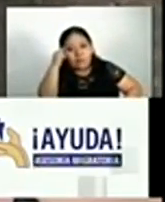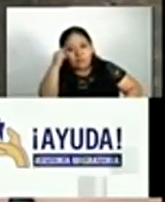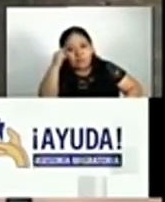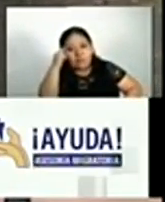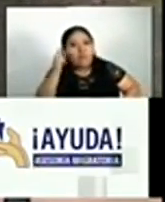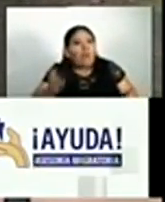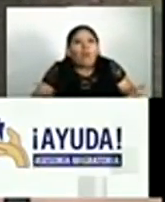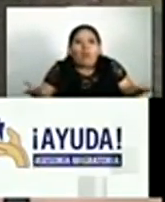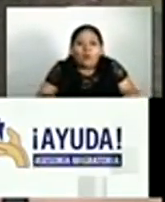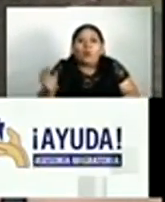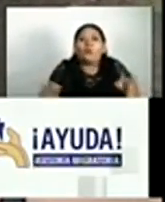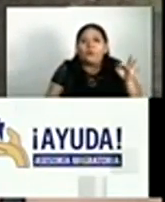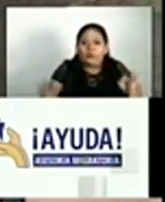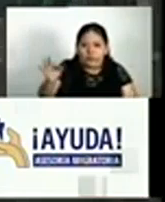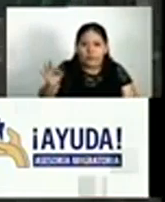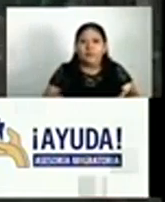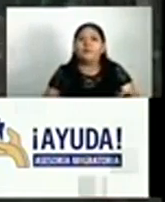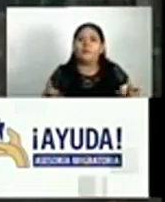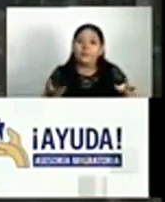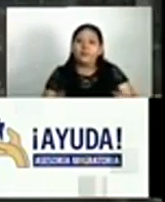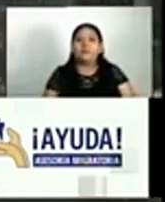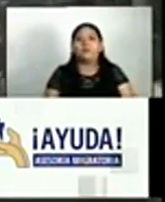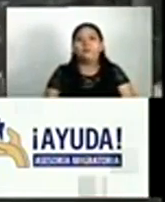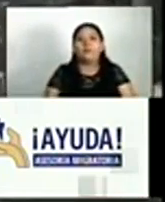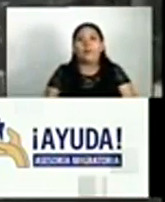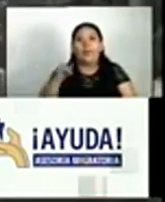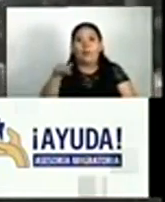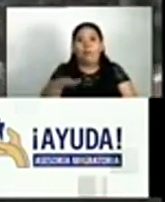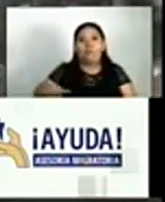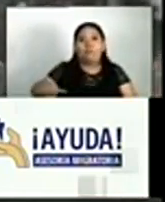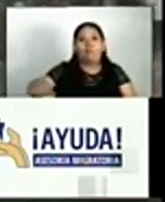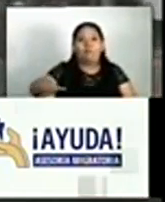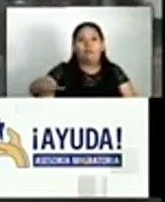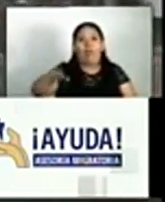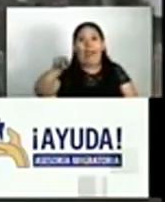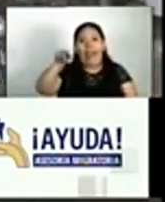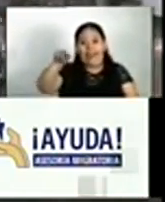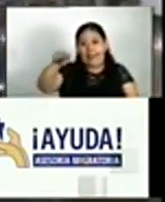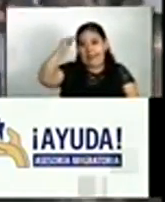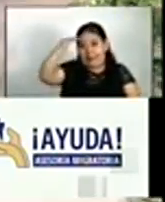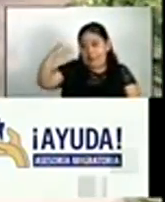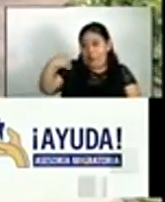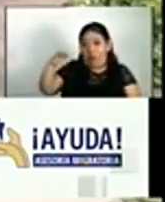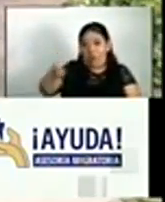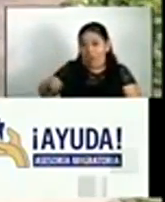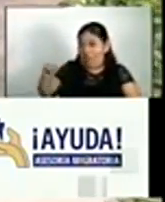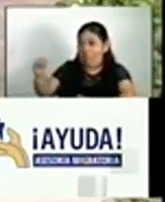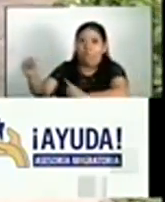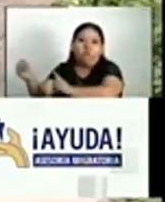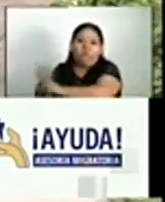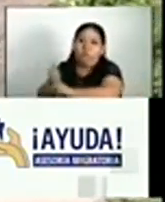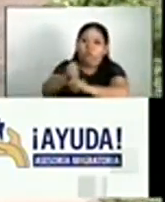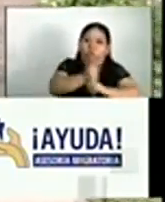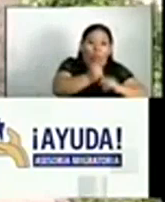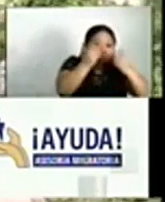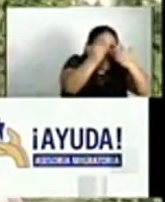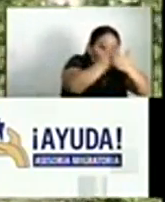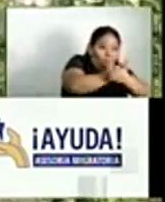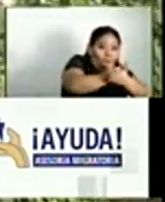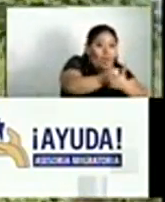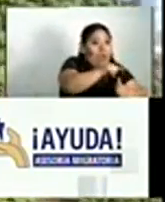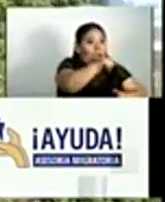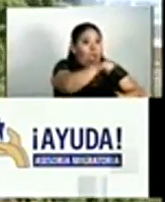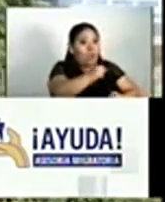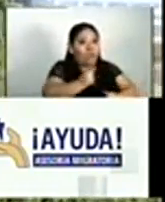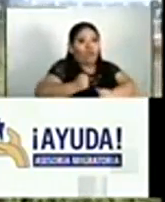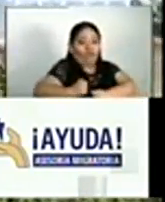espera que haya justicia, ¿verdad? En la entrada de este cantón fue donde la menor habría sido llevada a un lugar oscuro y el militar en supuesta